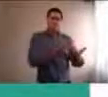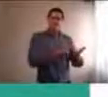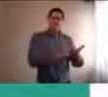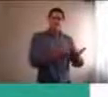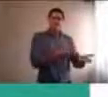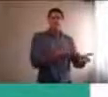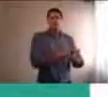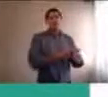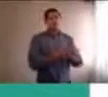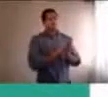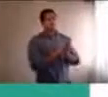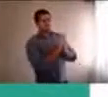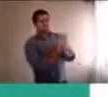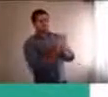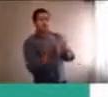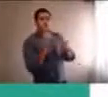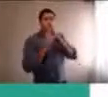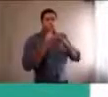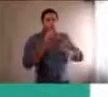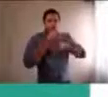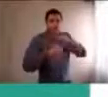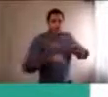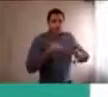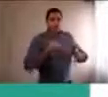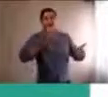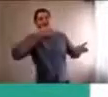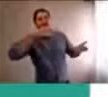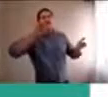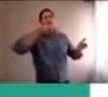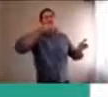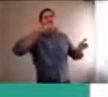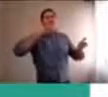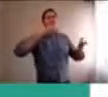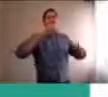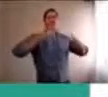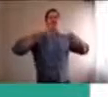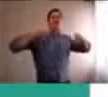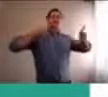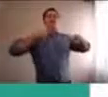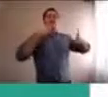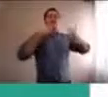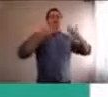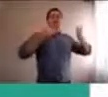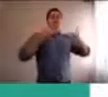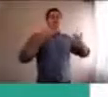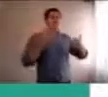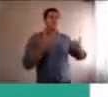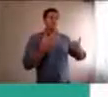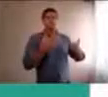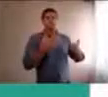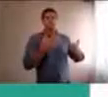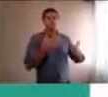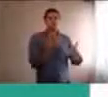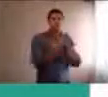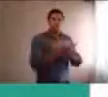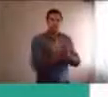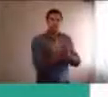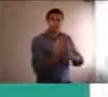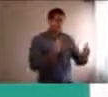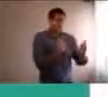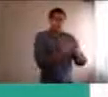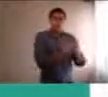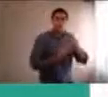un cuento, desde cantar canciones, desde poder cocinar juntos, pensamos en los más chicos. Y como a veces,